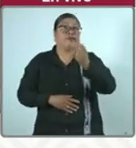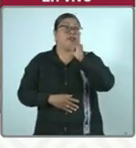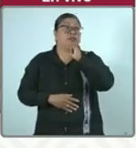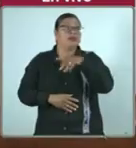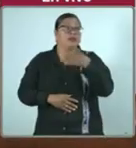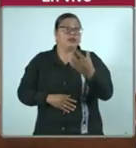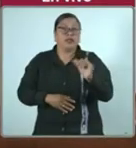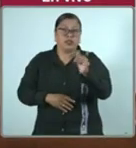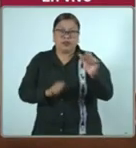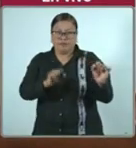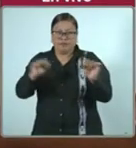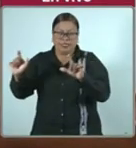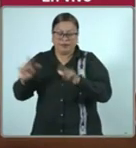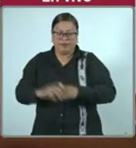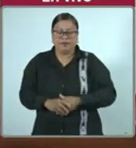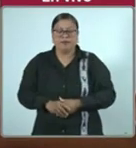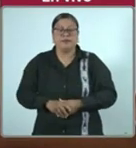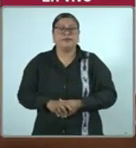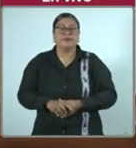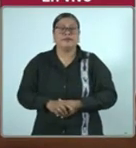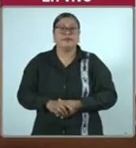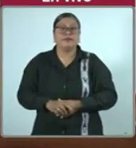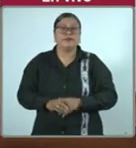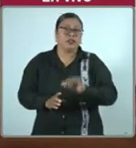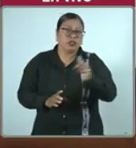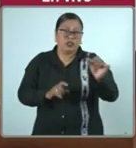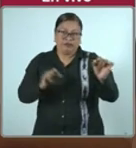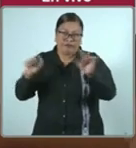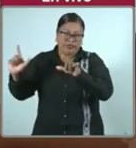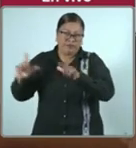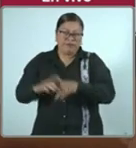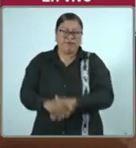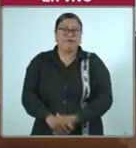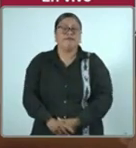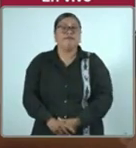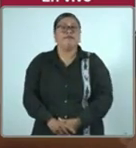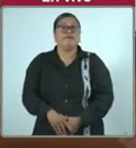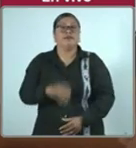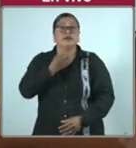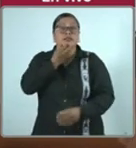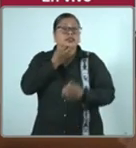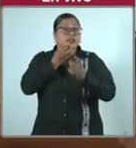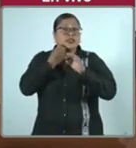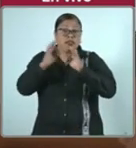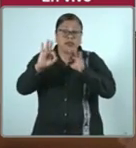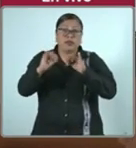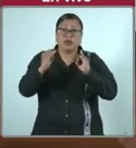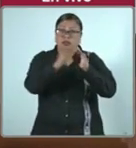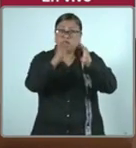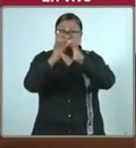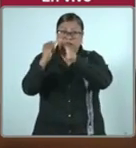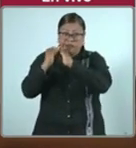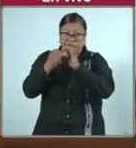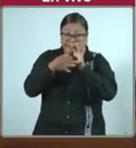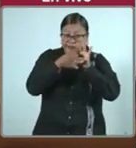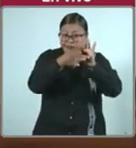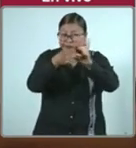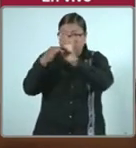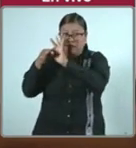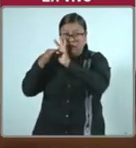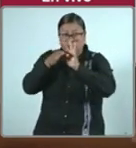en colaboración interinstitucional,